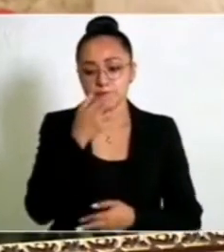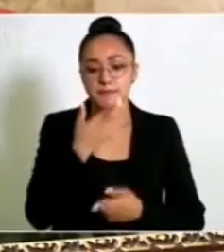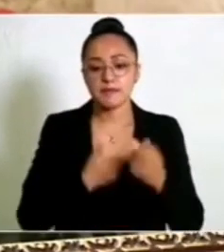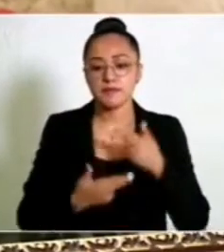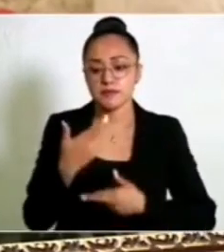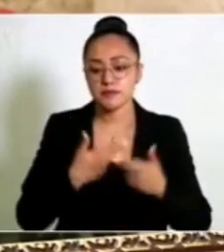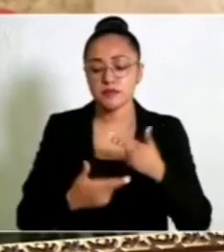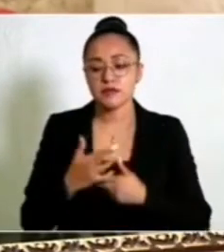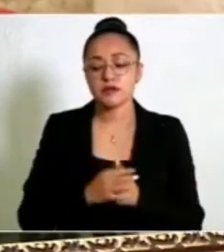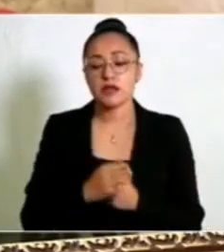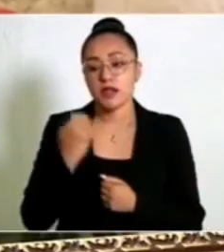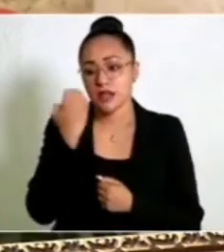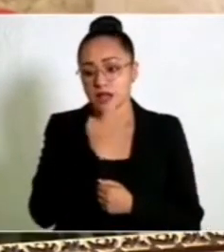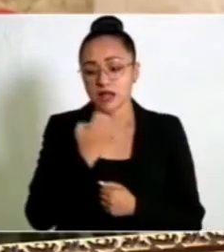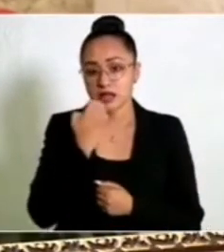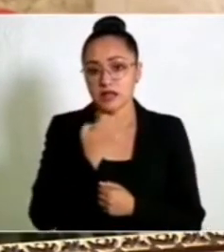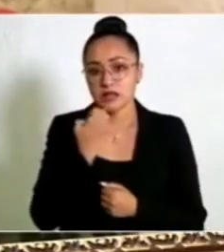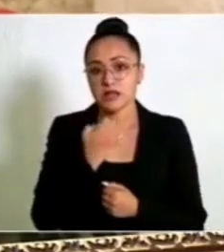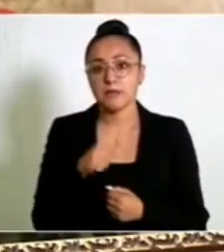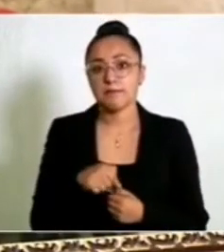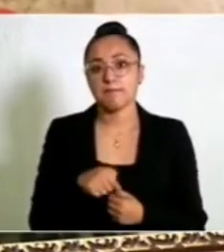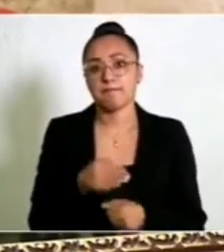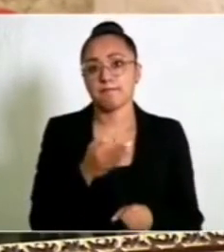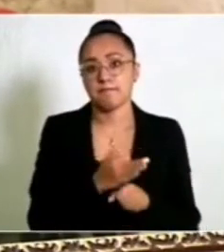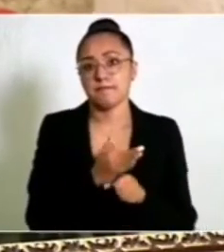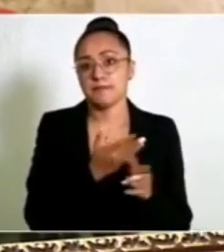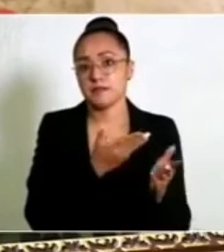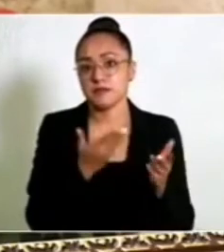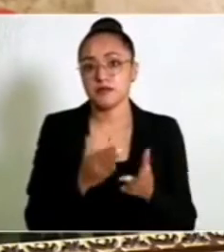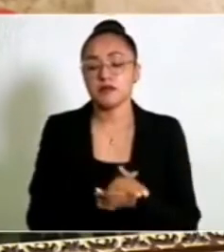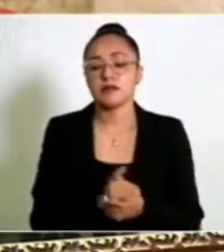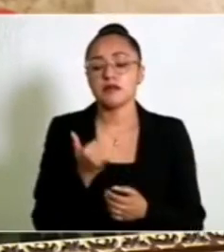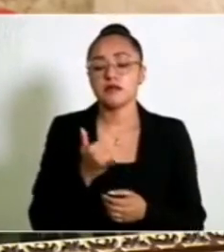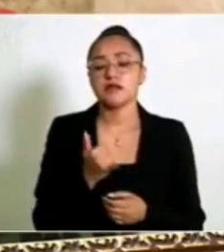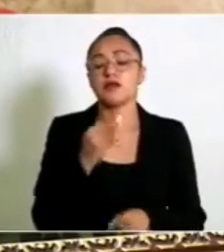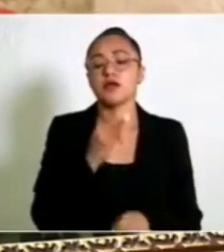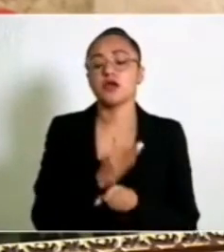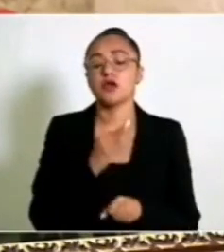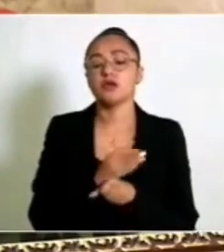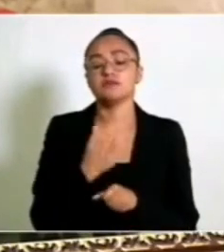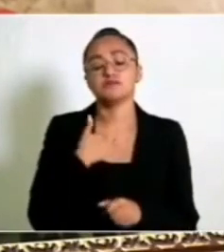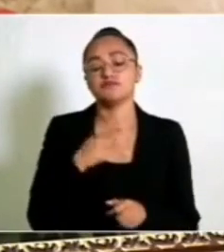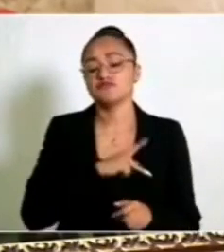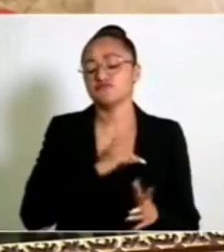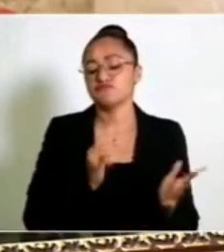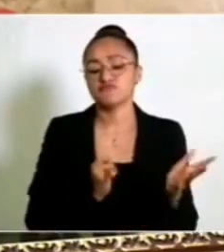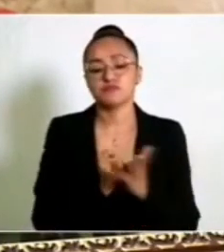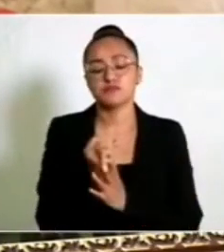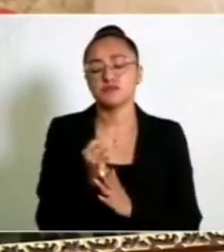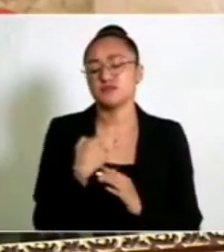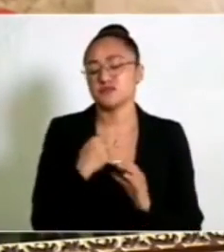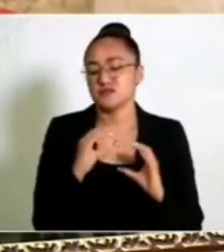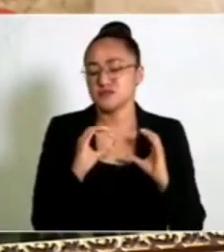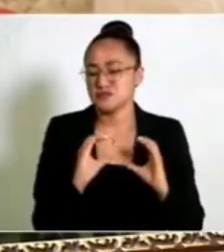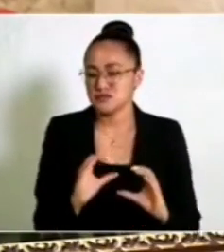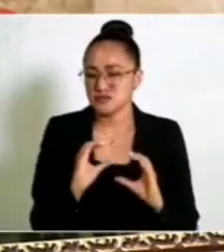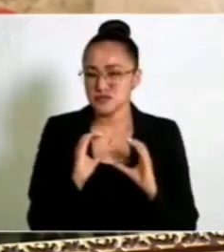el año escolar de manera presencial y tomamos nuestras decisiones con mucha cautela,